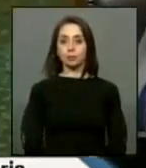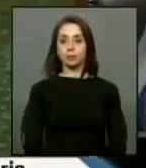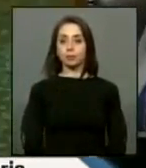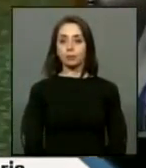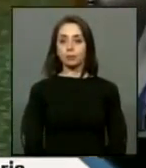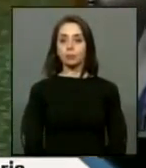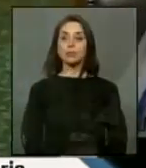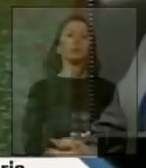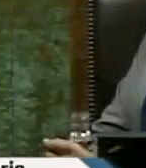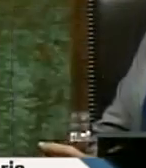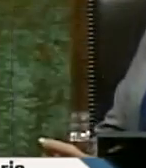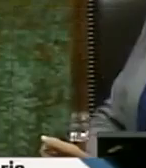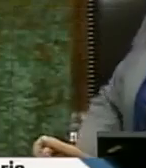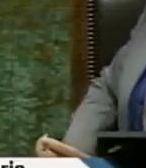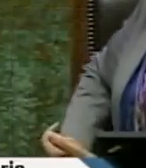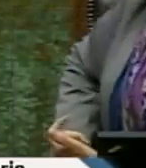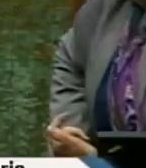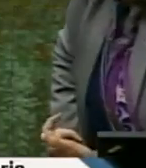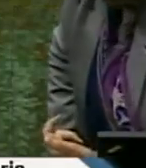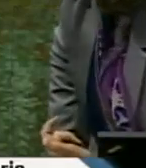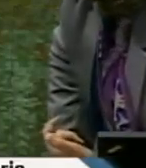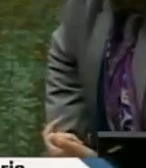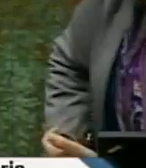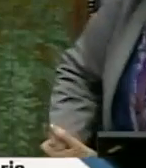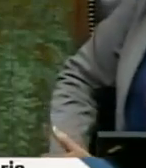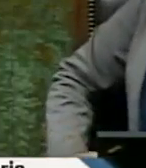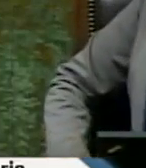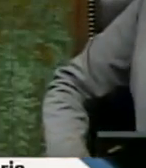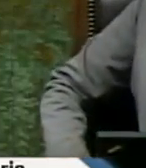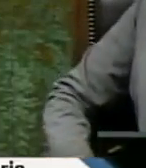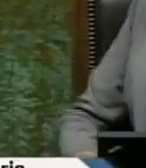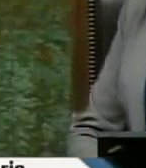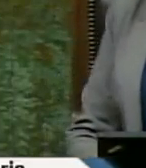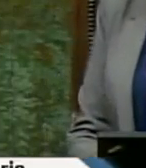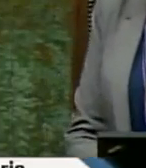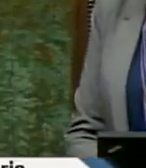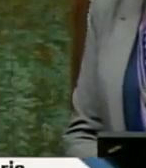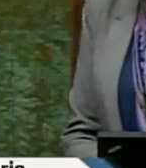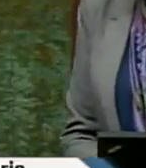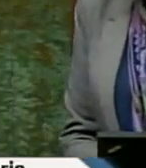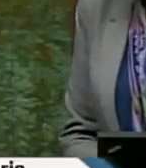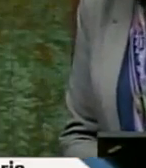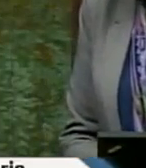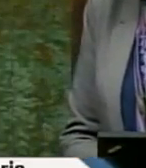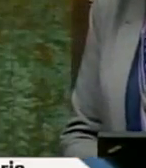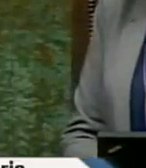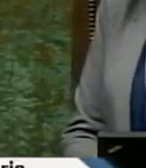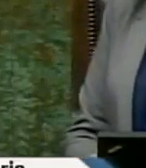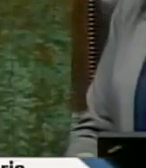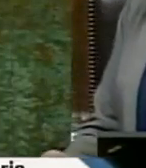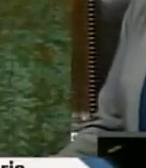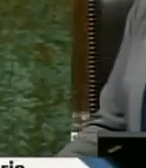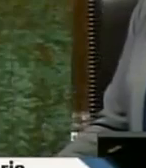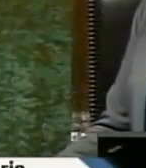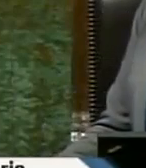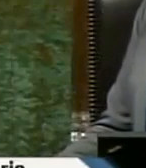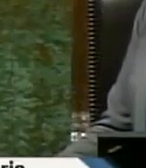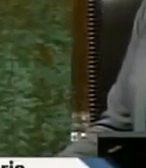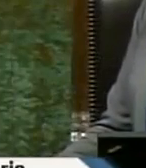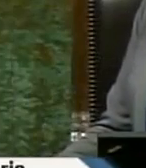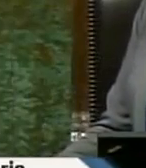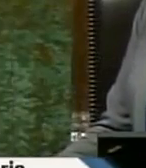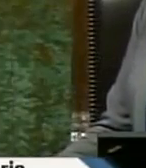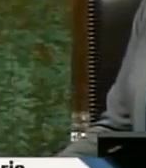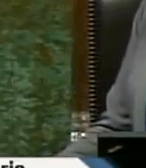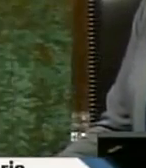en representación de la bancada del partido por la democracia ha solicitado el uso de la palabra el diputado representante de